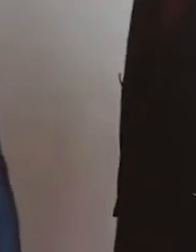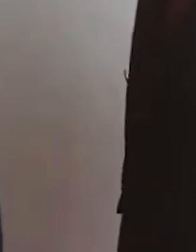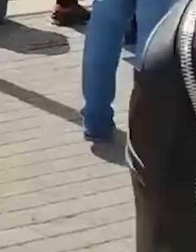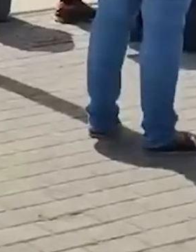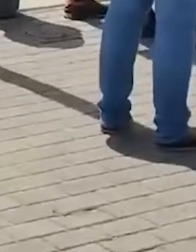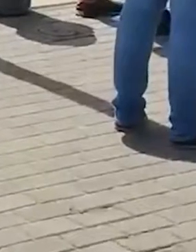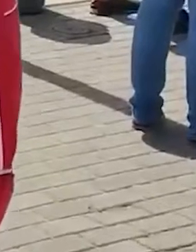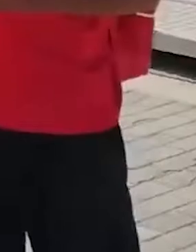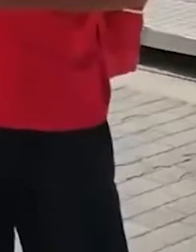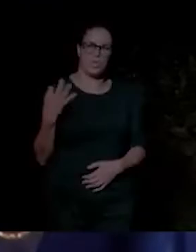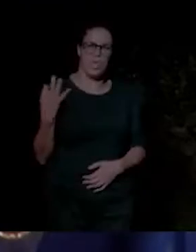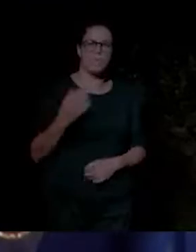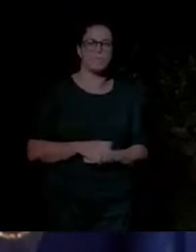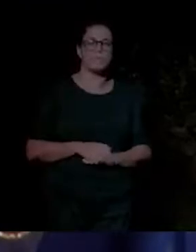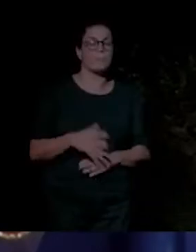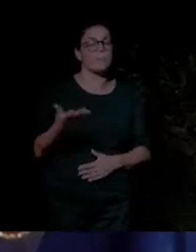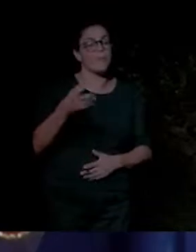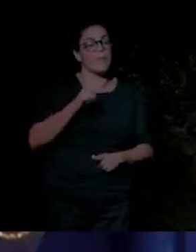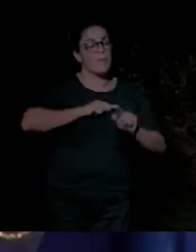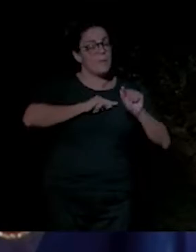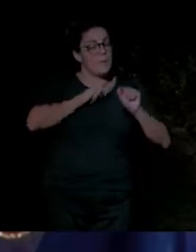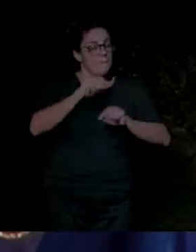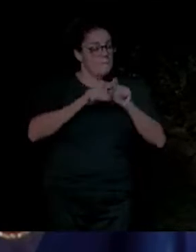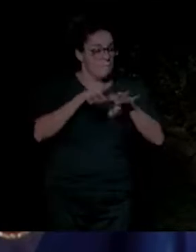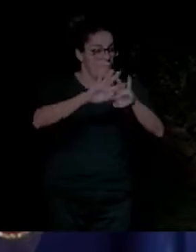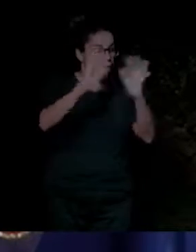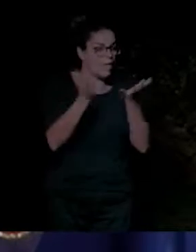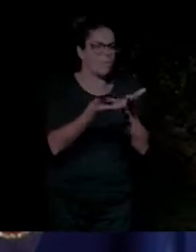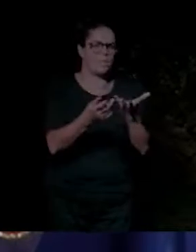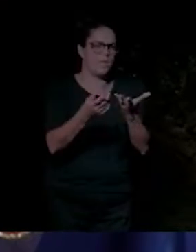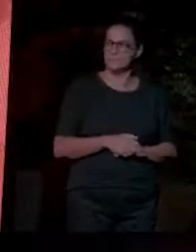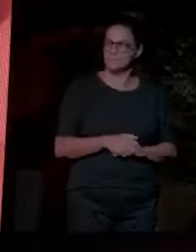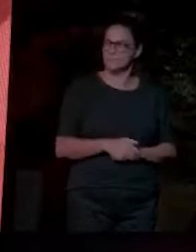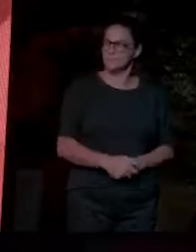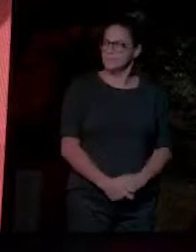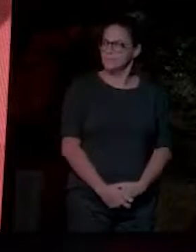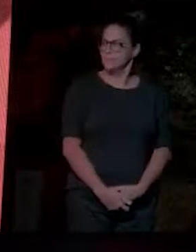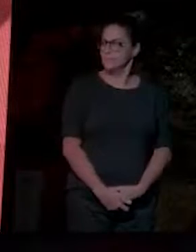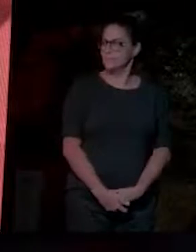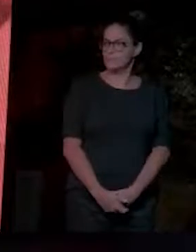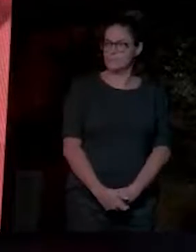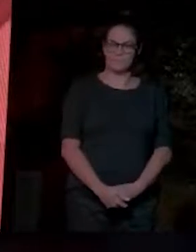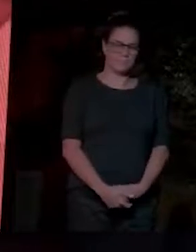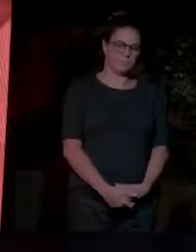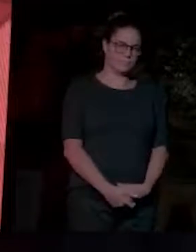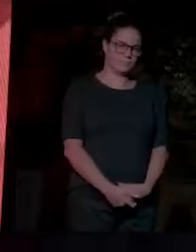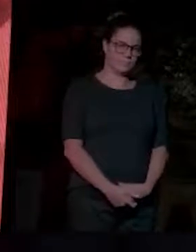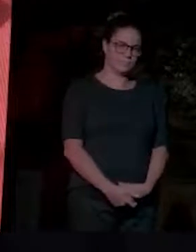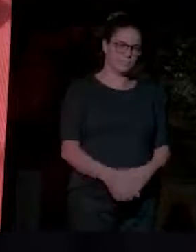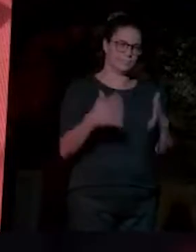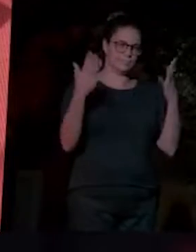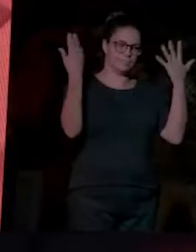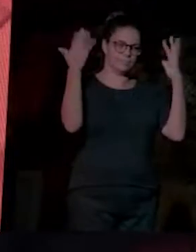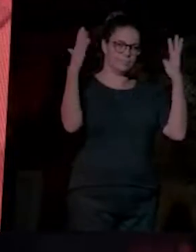aprendido muchas lecciones con esta pandemia y una de ellas, que estarán conmigo, ha sido valorar el trabajo de los